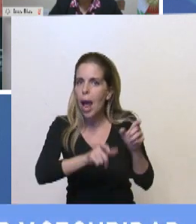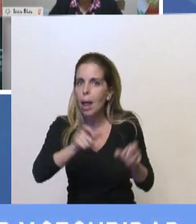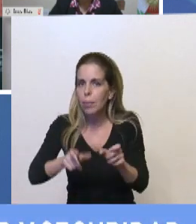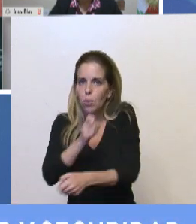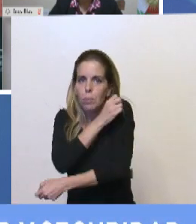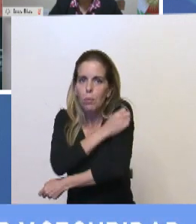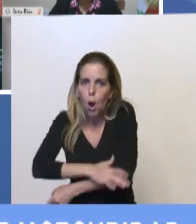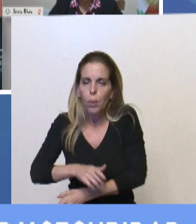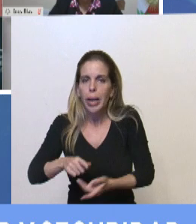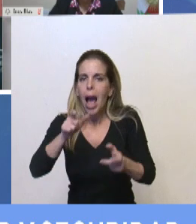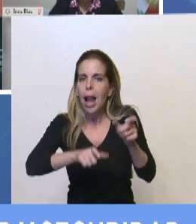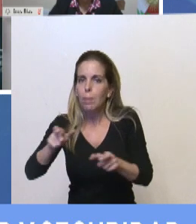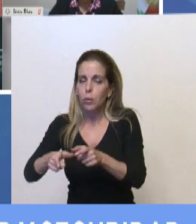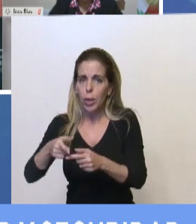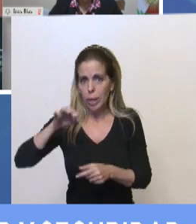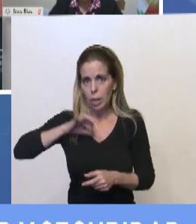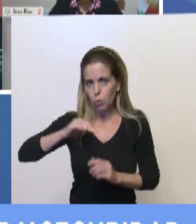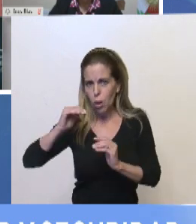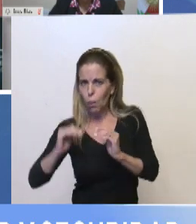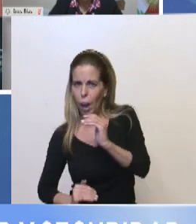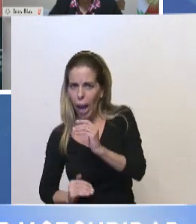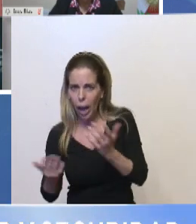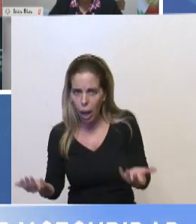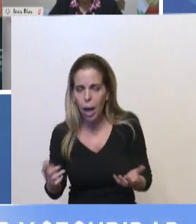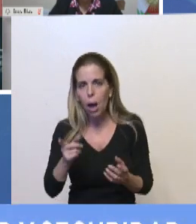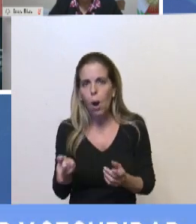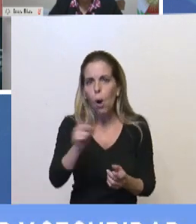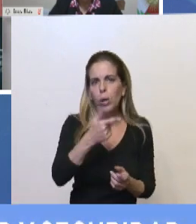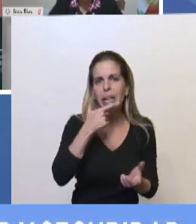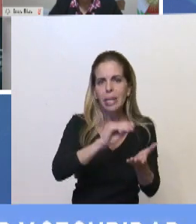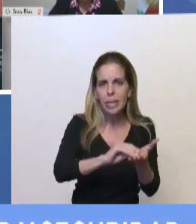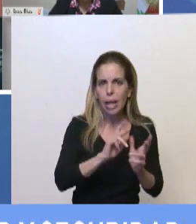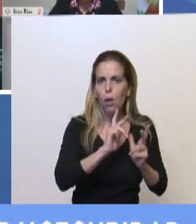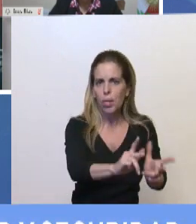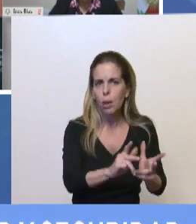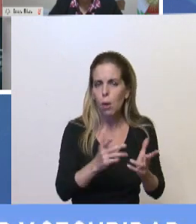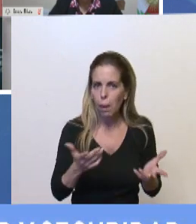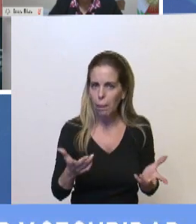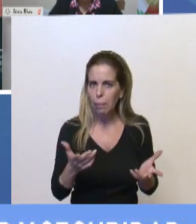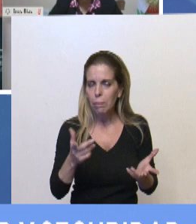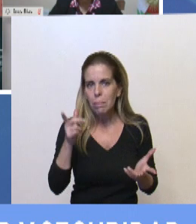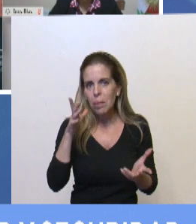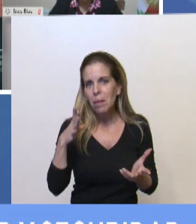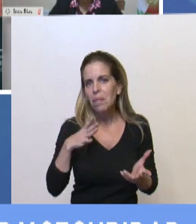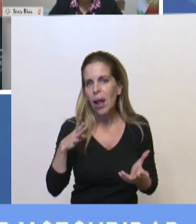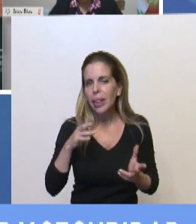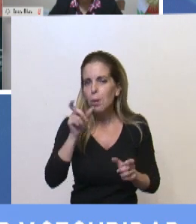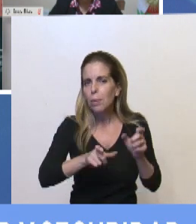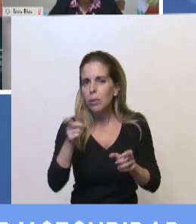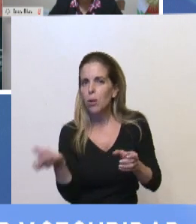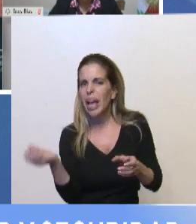menos ganan. Escuché también a una senadora propinante que dijo, creo que nos dejamos a alguna gente afuera.